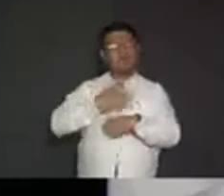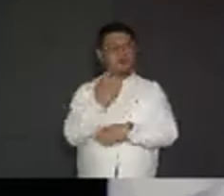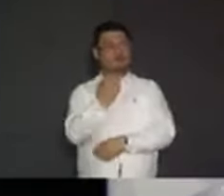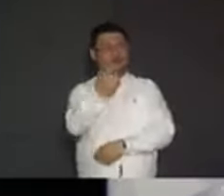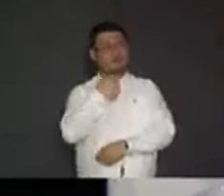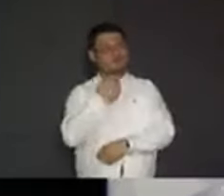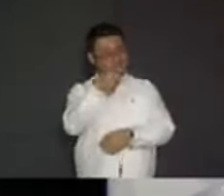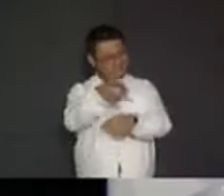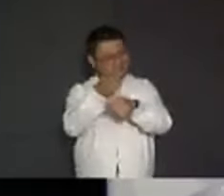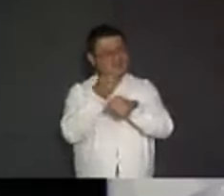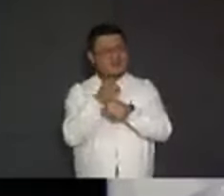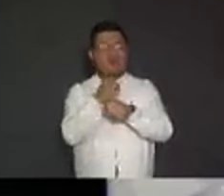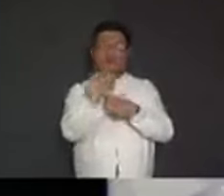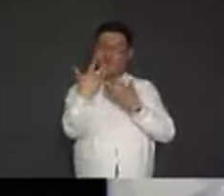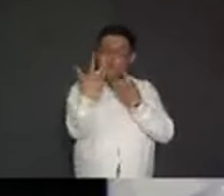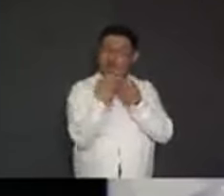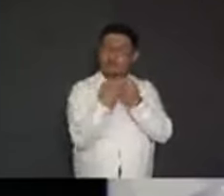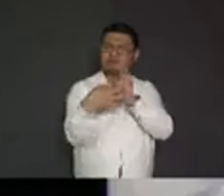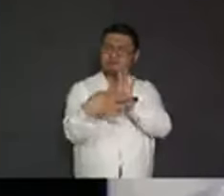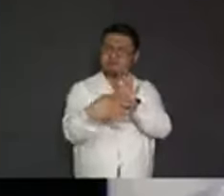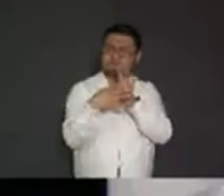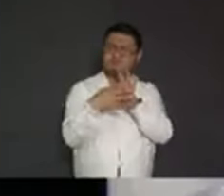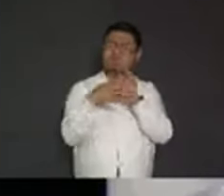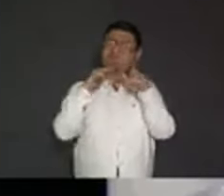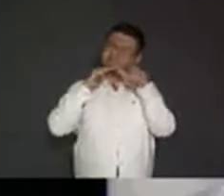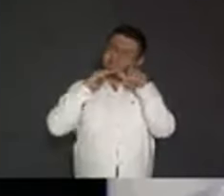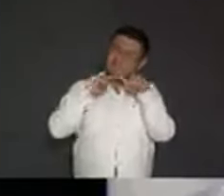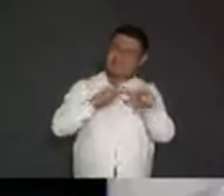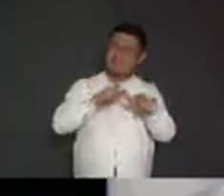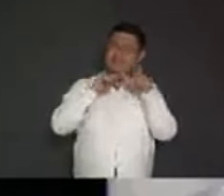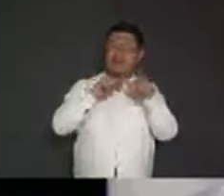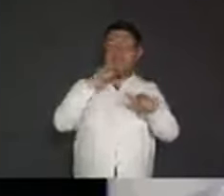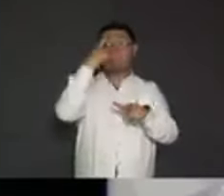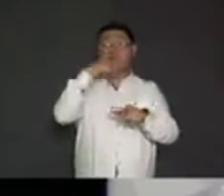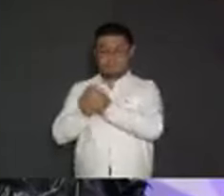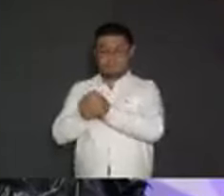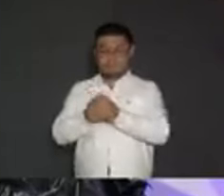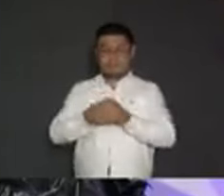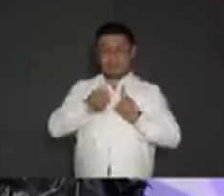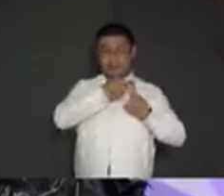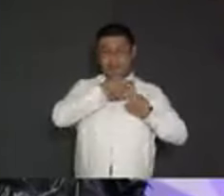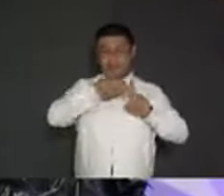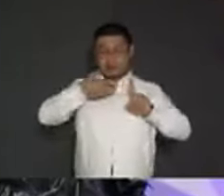podamos seguir unidos. Podamos seguir trabajando para proteger a Yucatán.